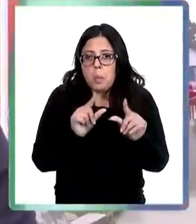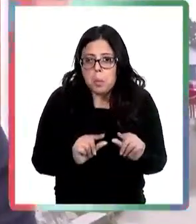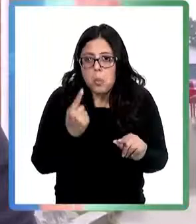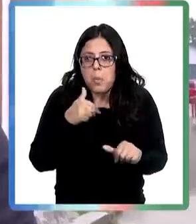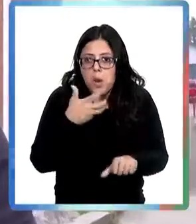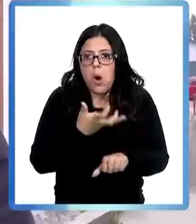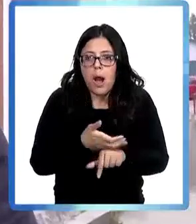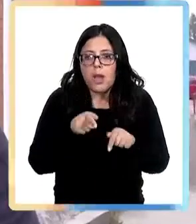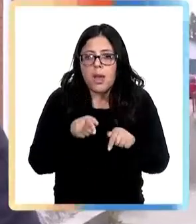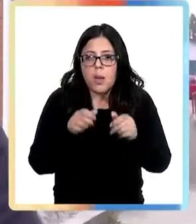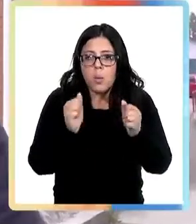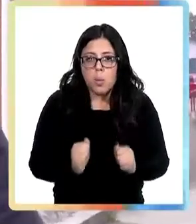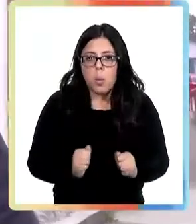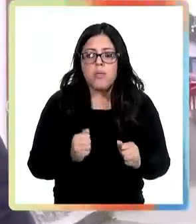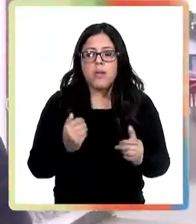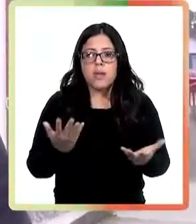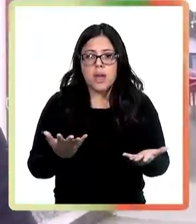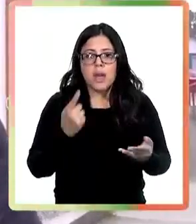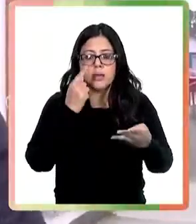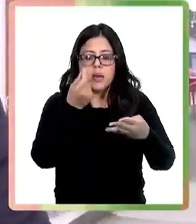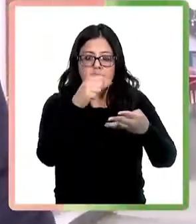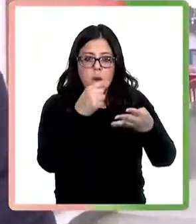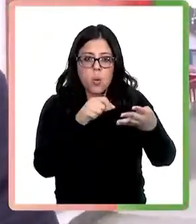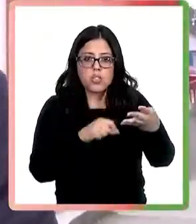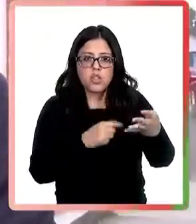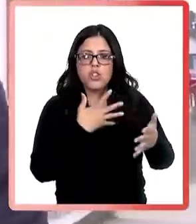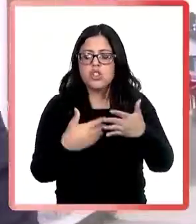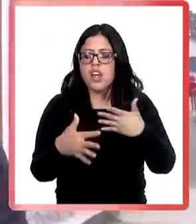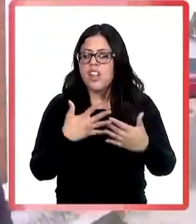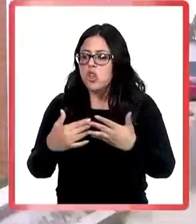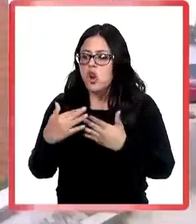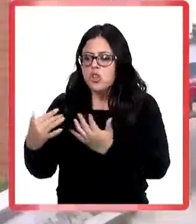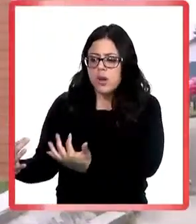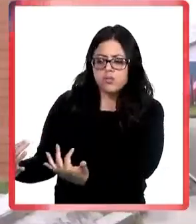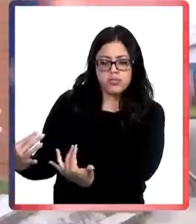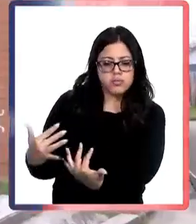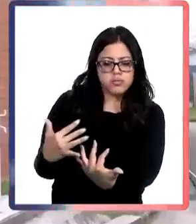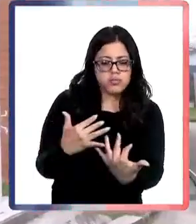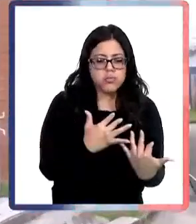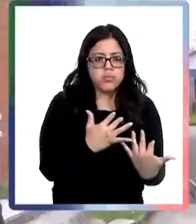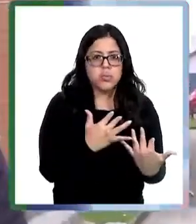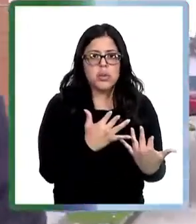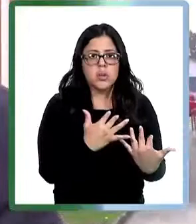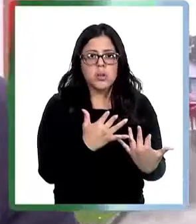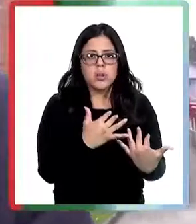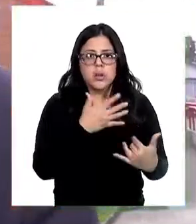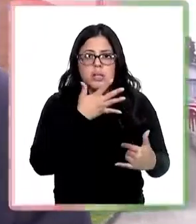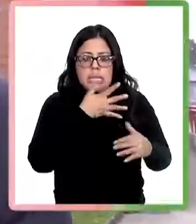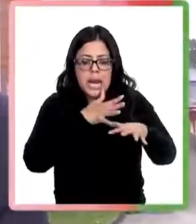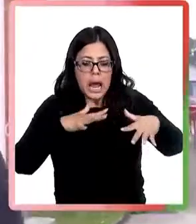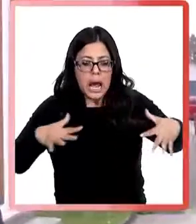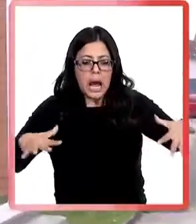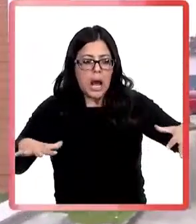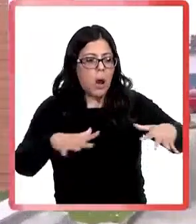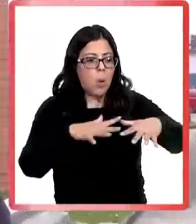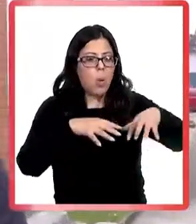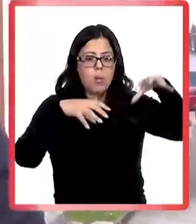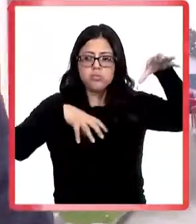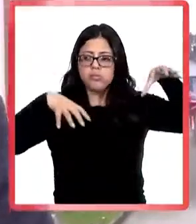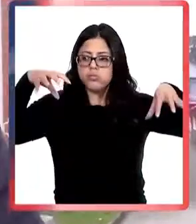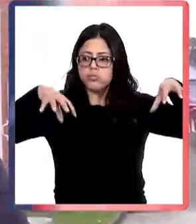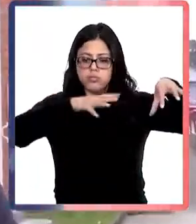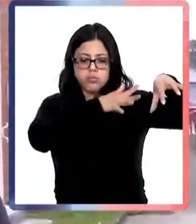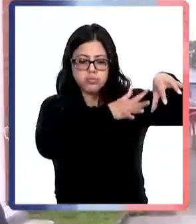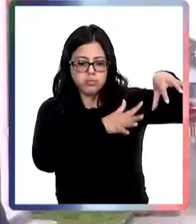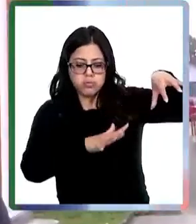pero hay se pueda hacer la trazabilidad desde donde está proviniendo y los cursos de agua que bajan desde los distintos puntos de la